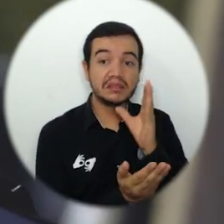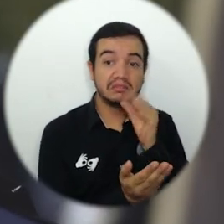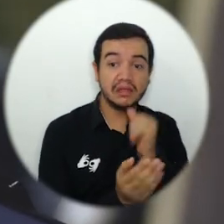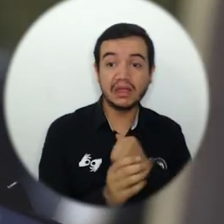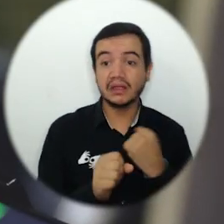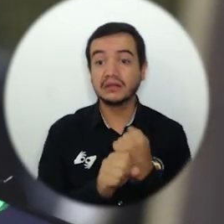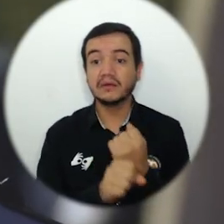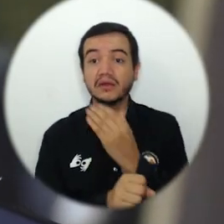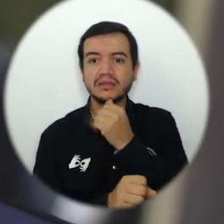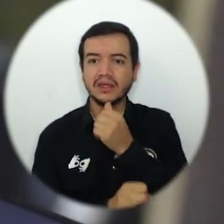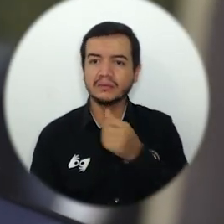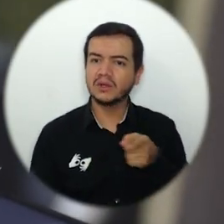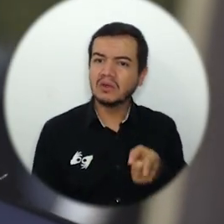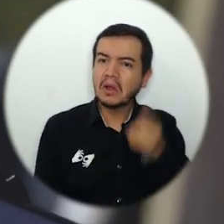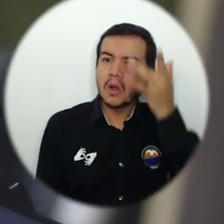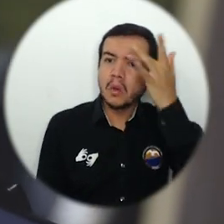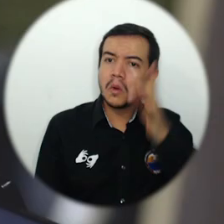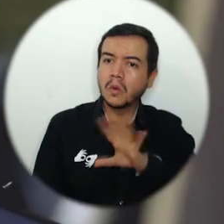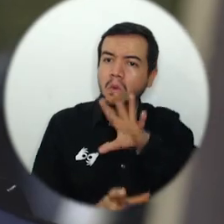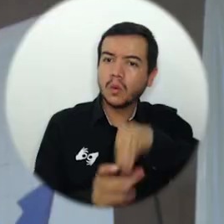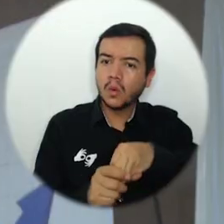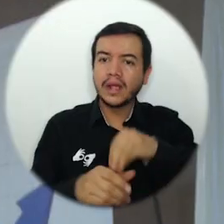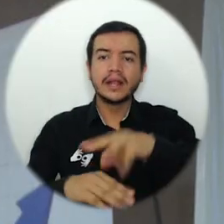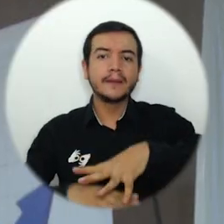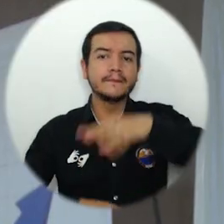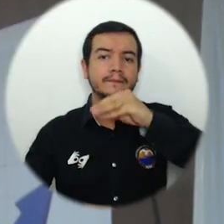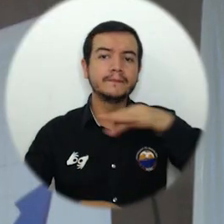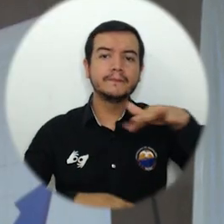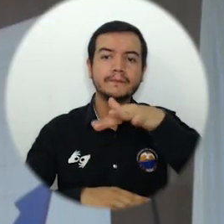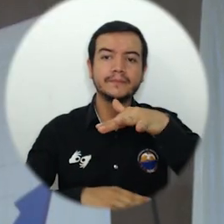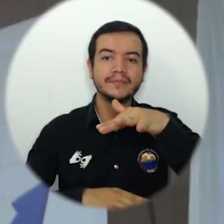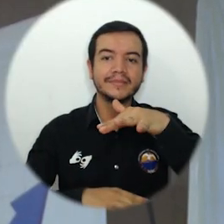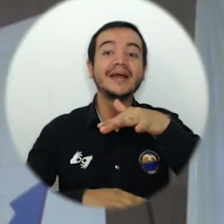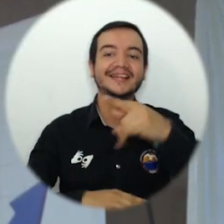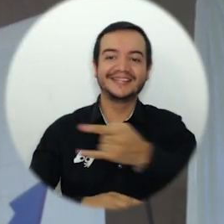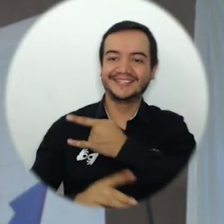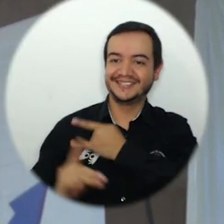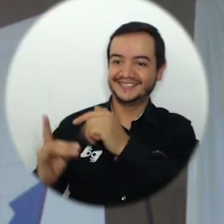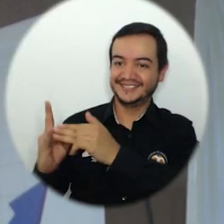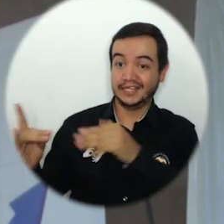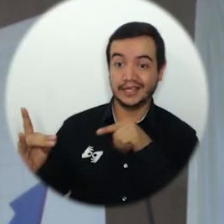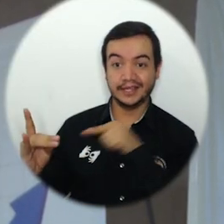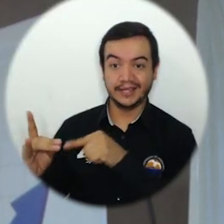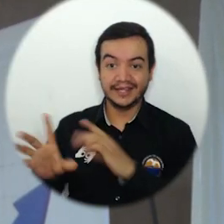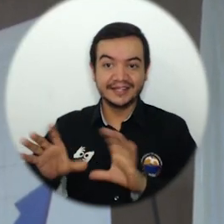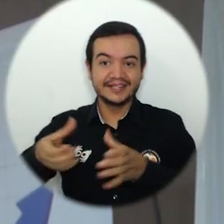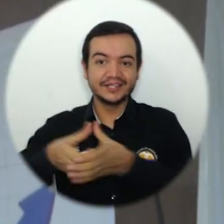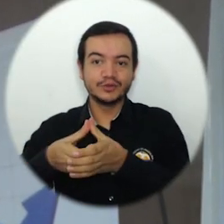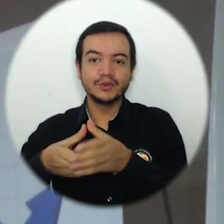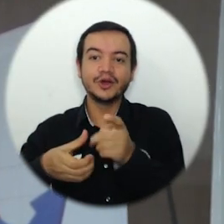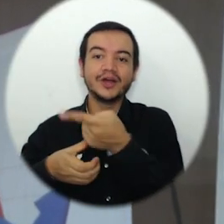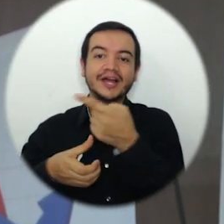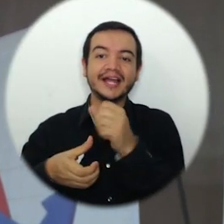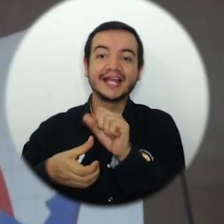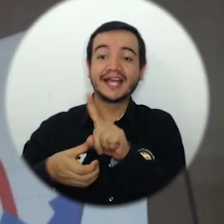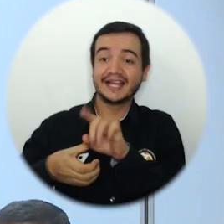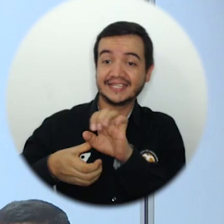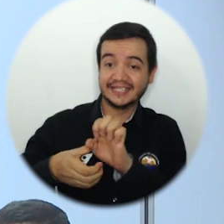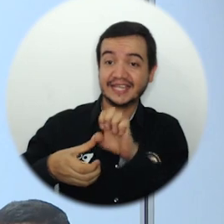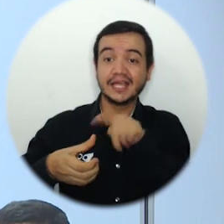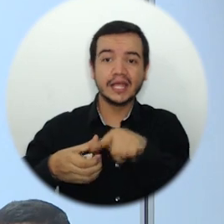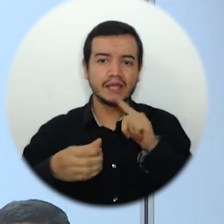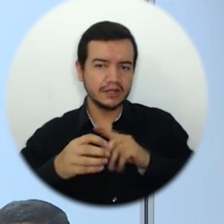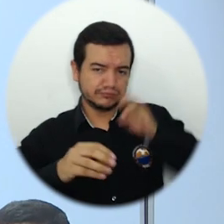determinantes de esta situación en el departamento, la Universidad del Magdalena, a través del Grupo de Análisis en Ciencias Económicas GASE,